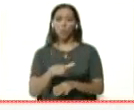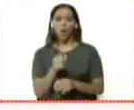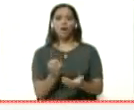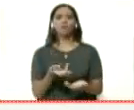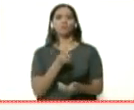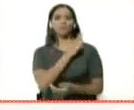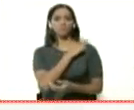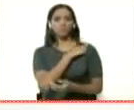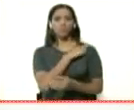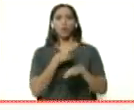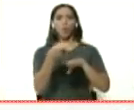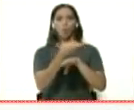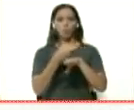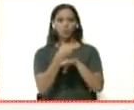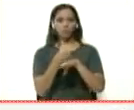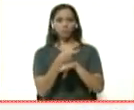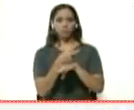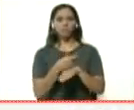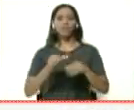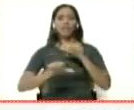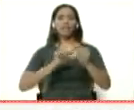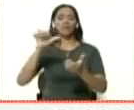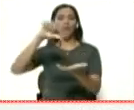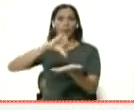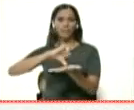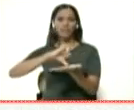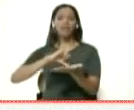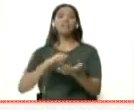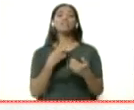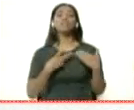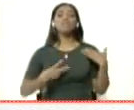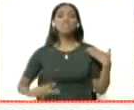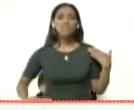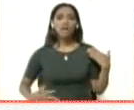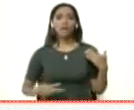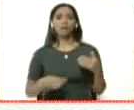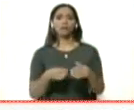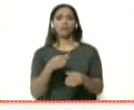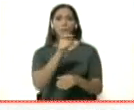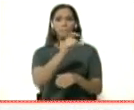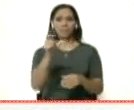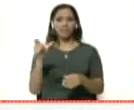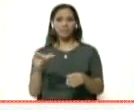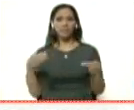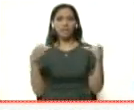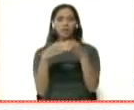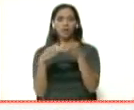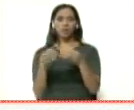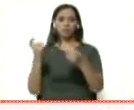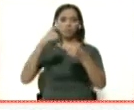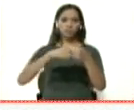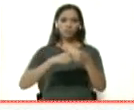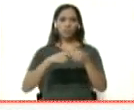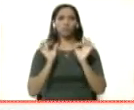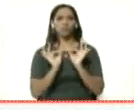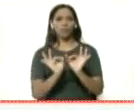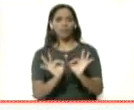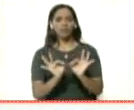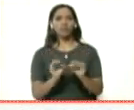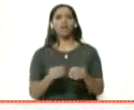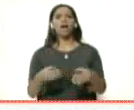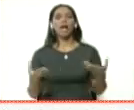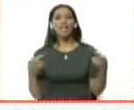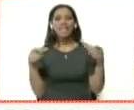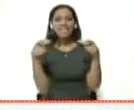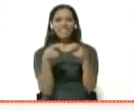autoridades gubernamentales del Distrito Capital y vicepresidentes sectoriales vinculados justamente al gabinete y